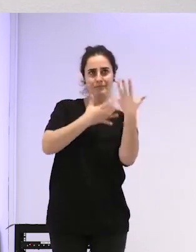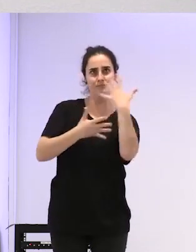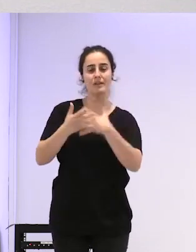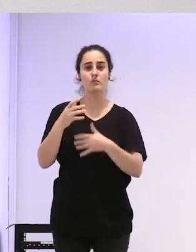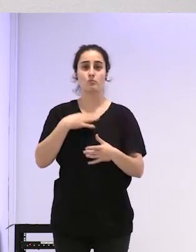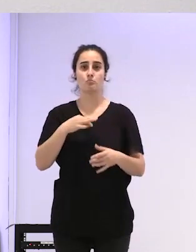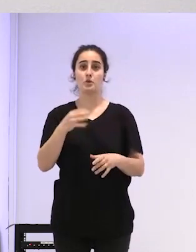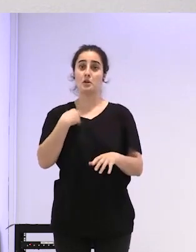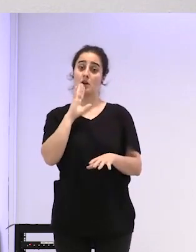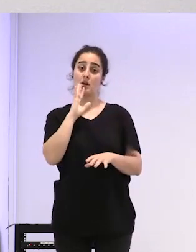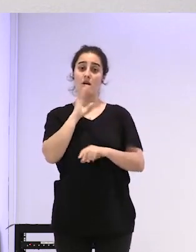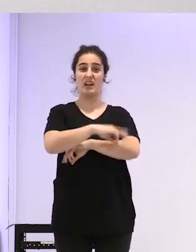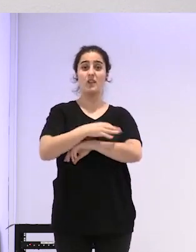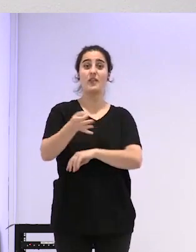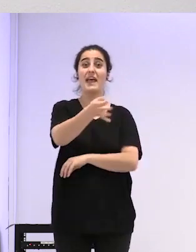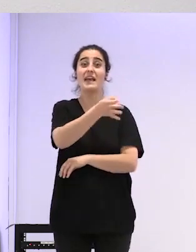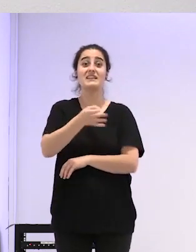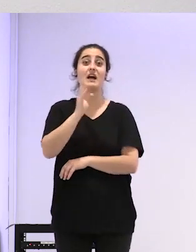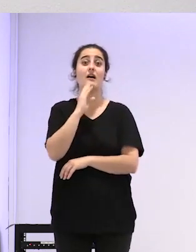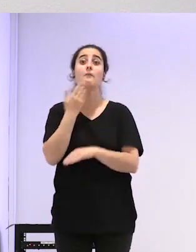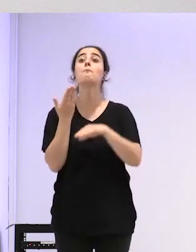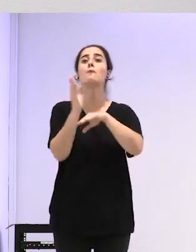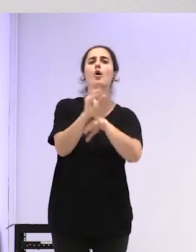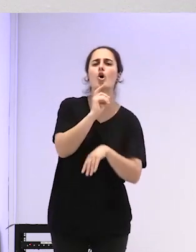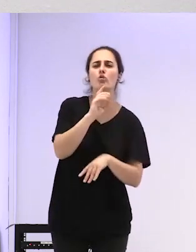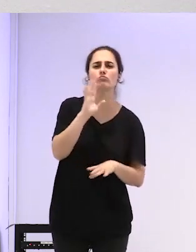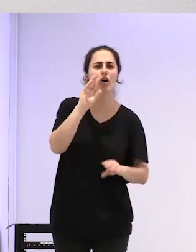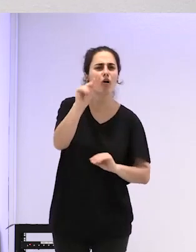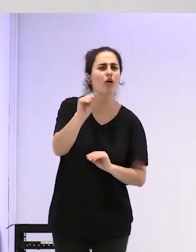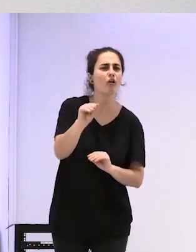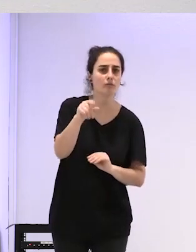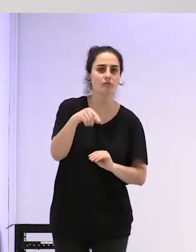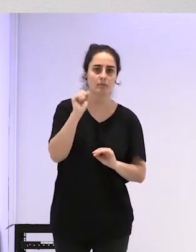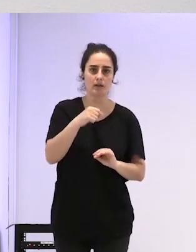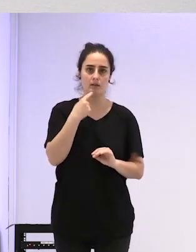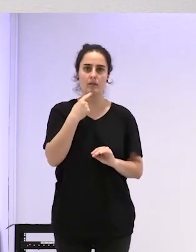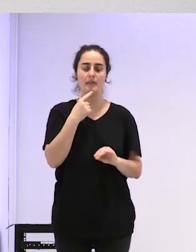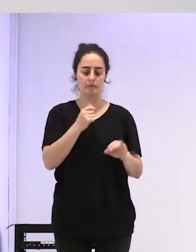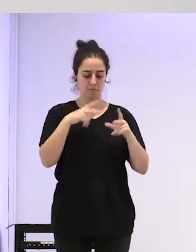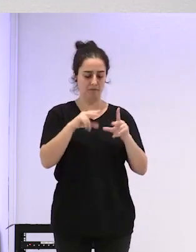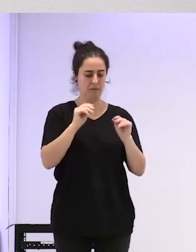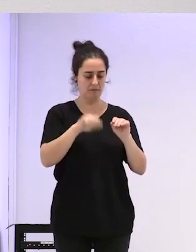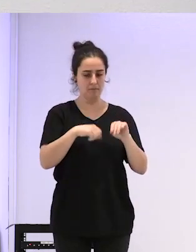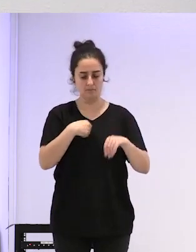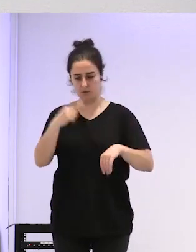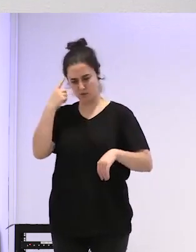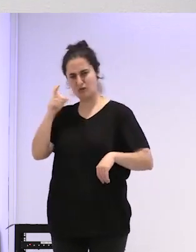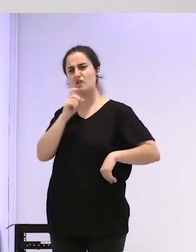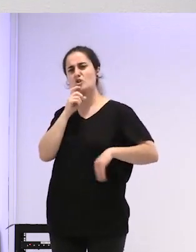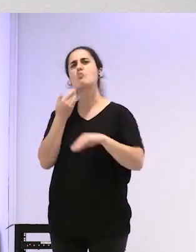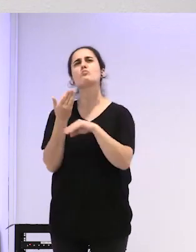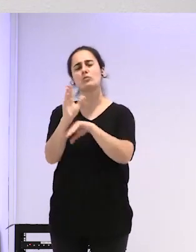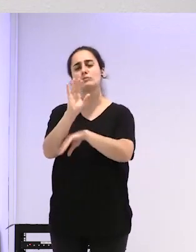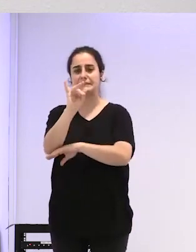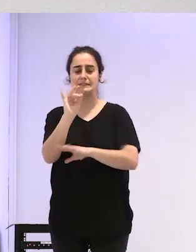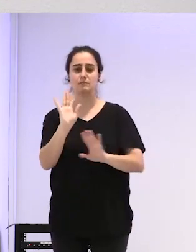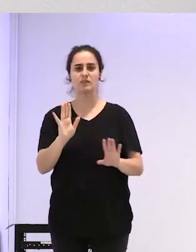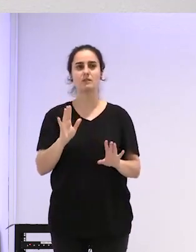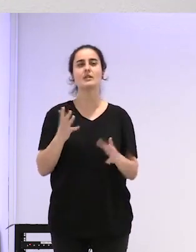pues bueno sale diciendo vale sí yo ya sé cómo me situaría y lo que pasa es que estoy